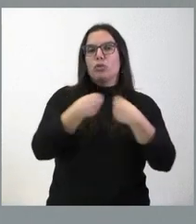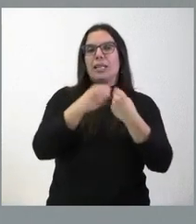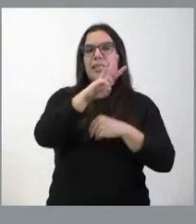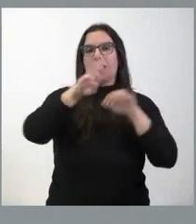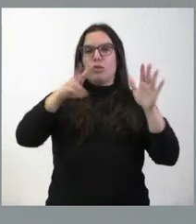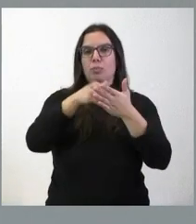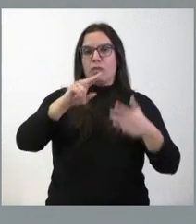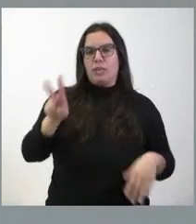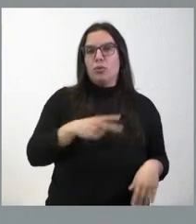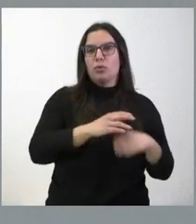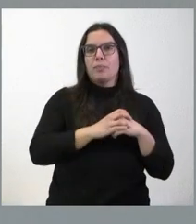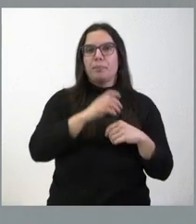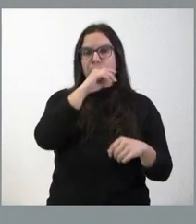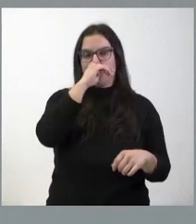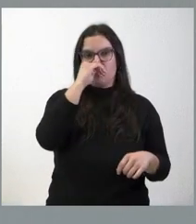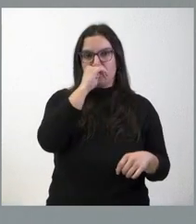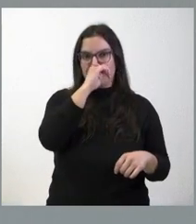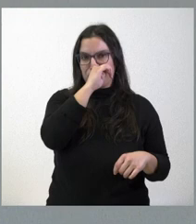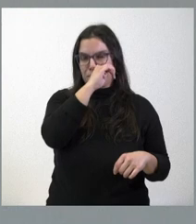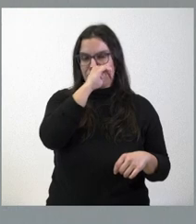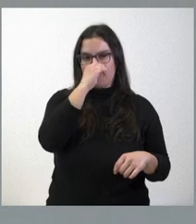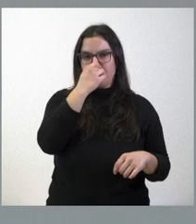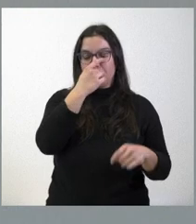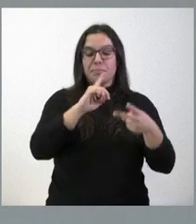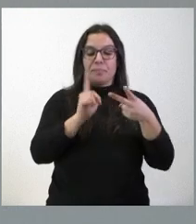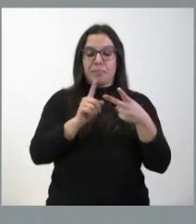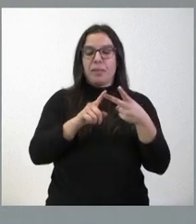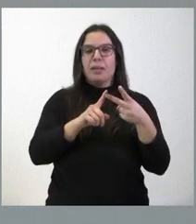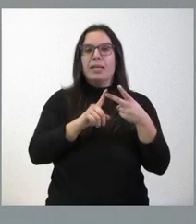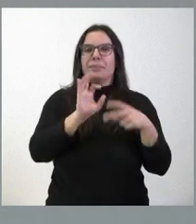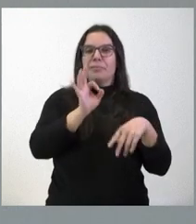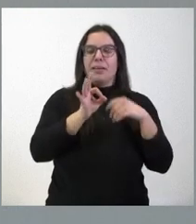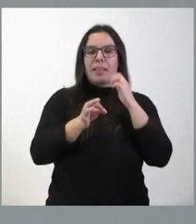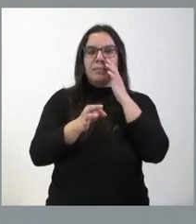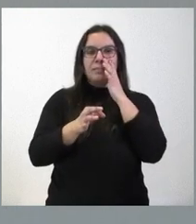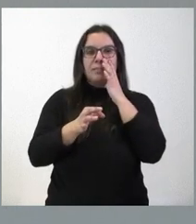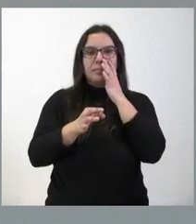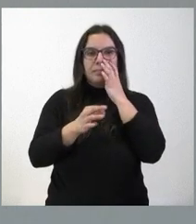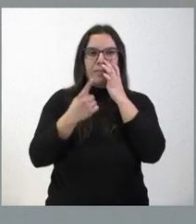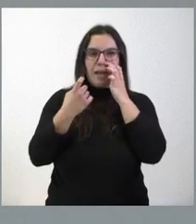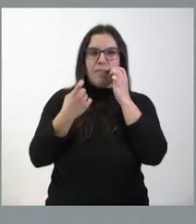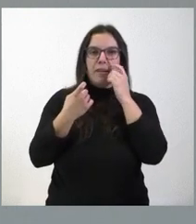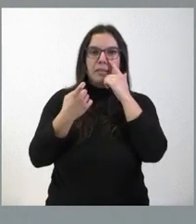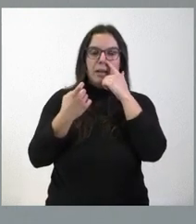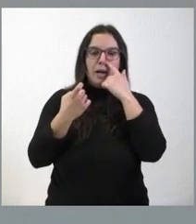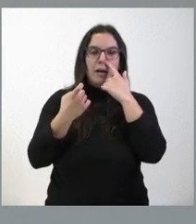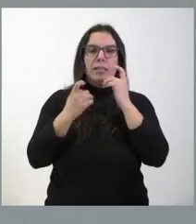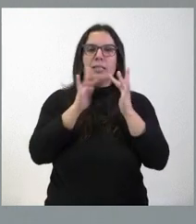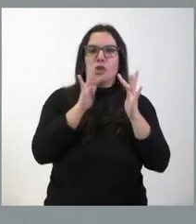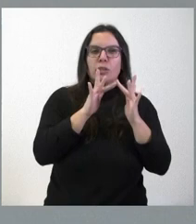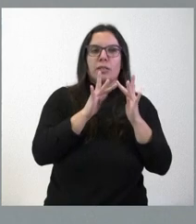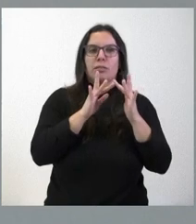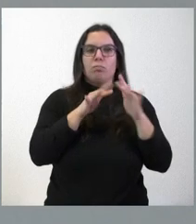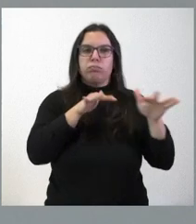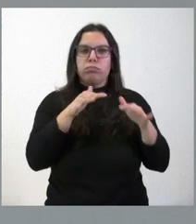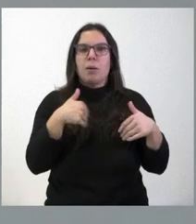millones de euros. En segundo lugar, es verdad que es necesario intensificar las relaciones con Portugal, muy